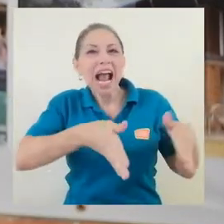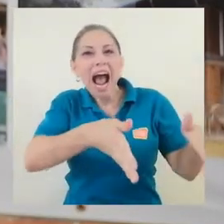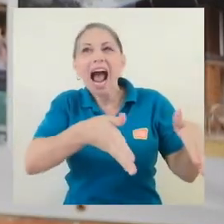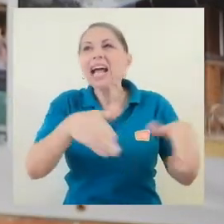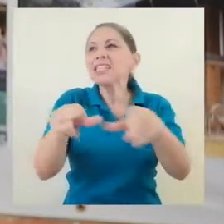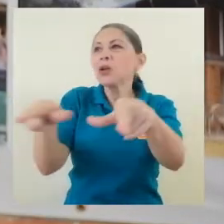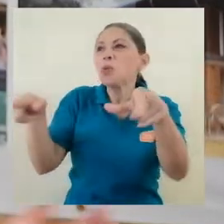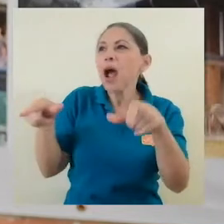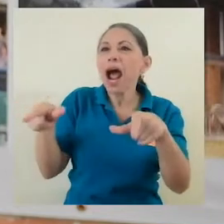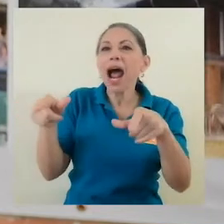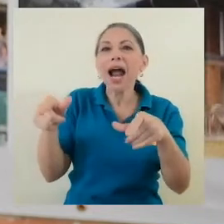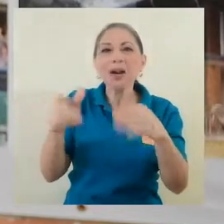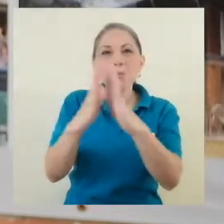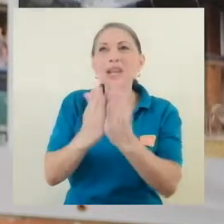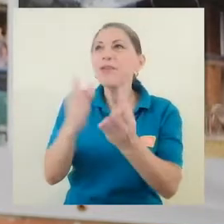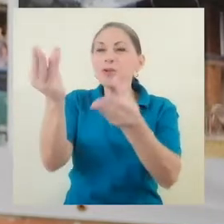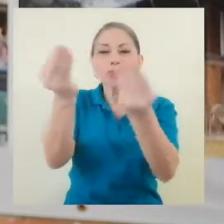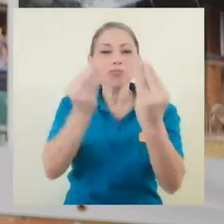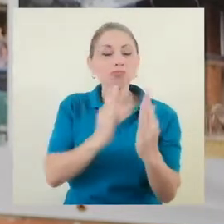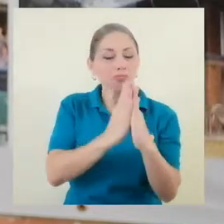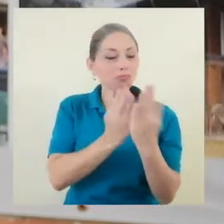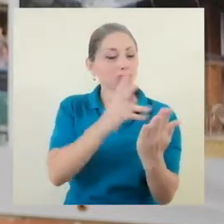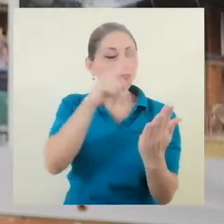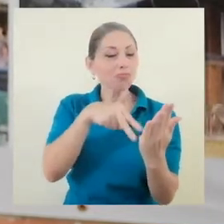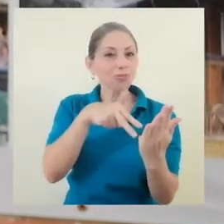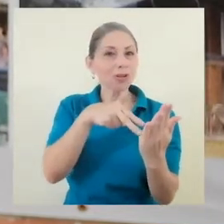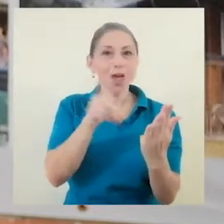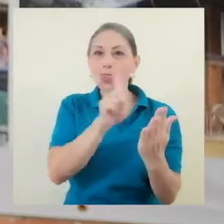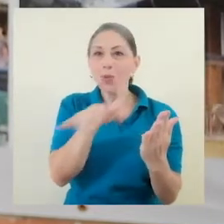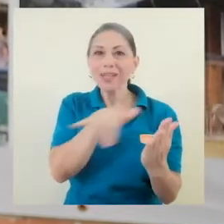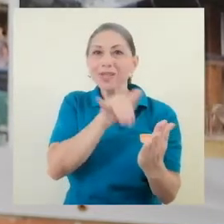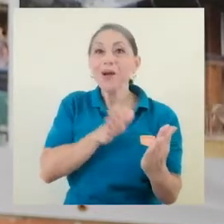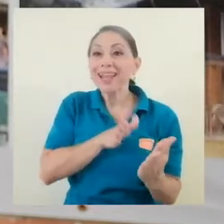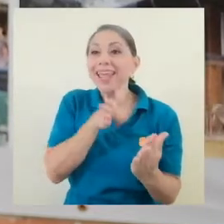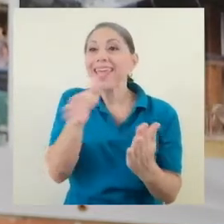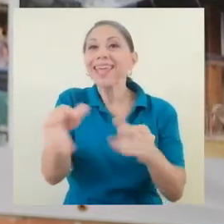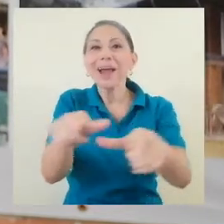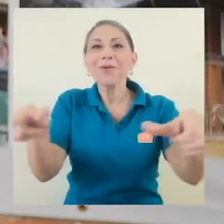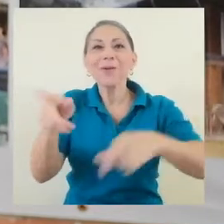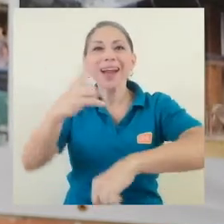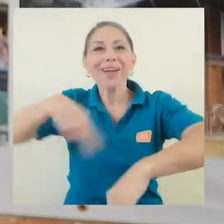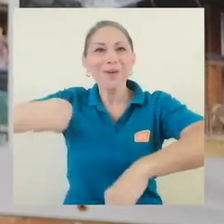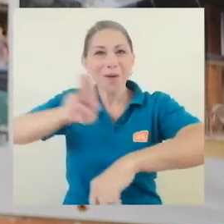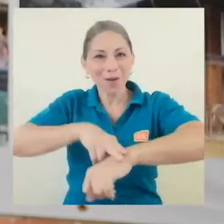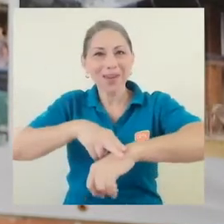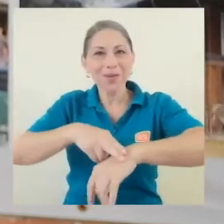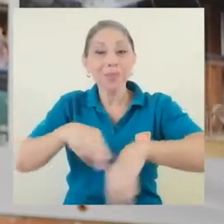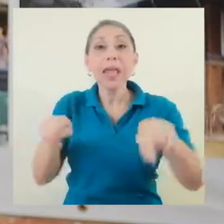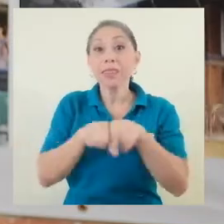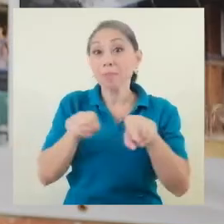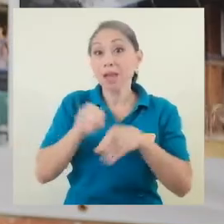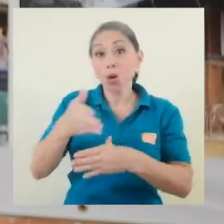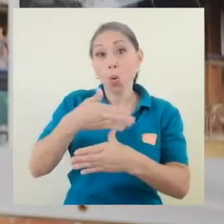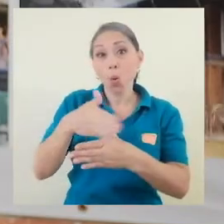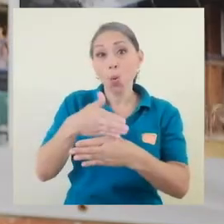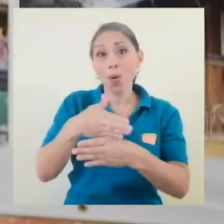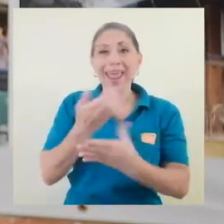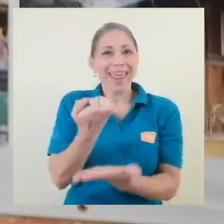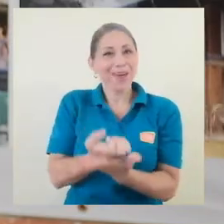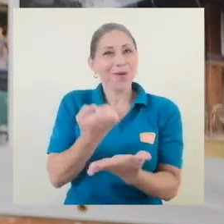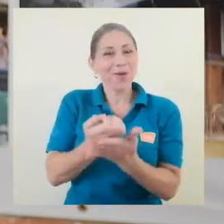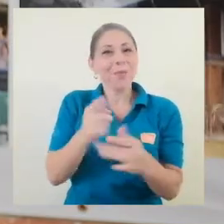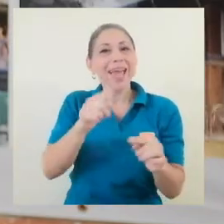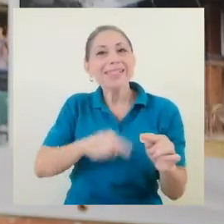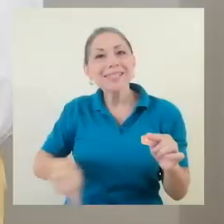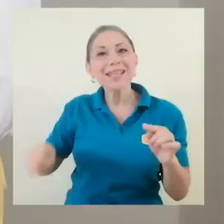que ir a un lugar ecológico. También está el hecho de compartir, favorecer una economía circular que nos